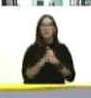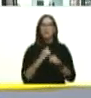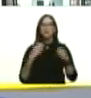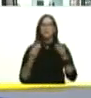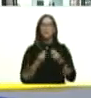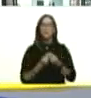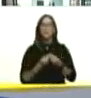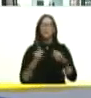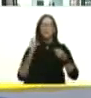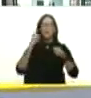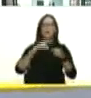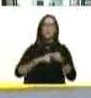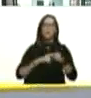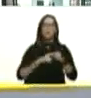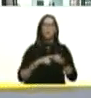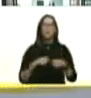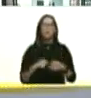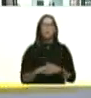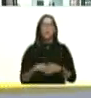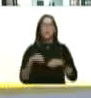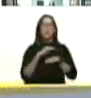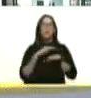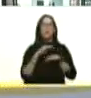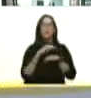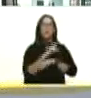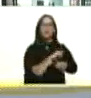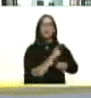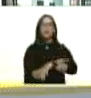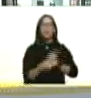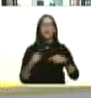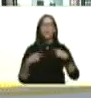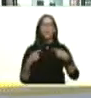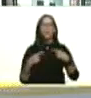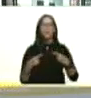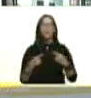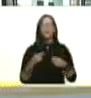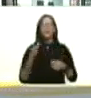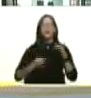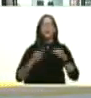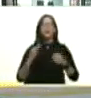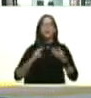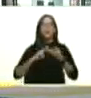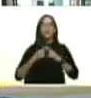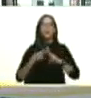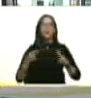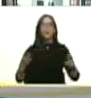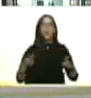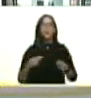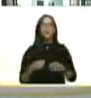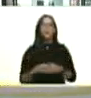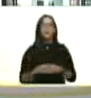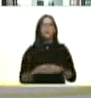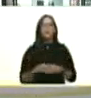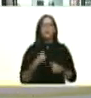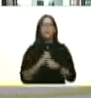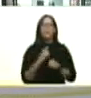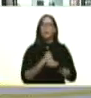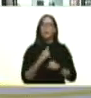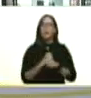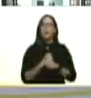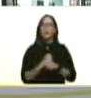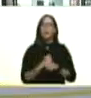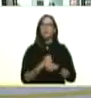articulado con el ministerio del poder popular para interior justicia y paz hemos trabajado con el ministro de